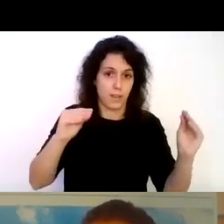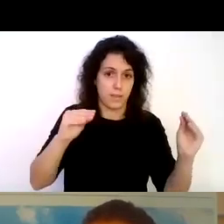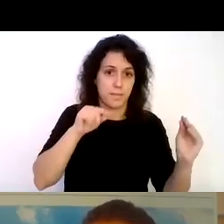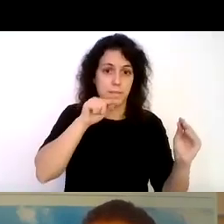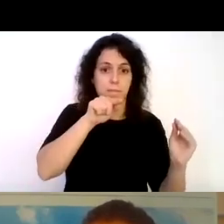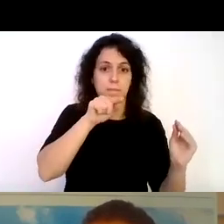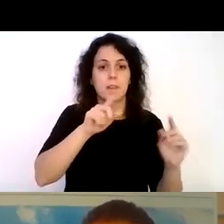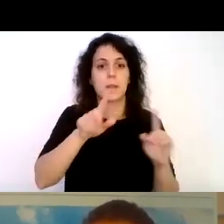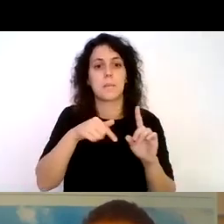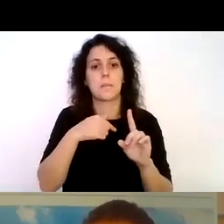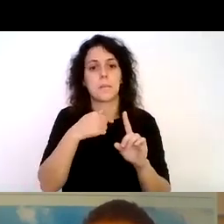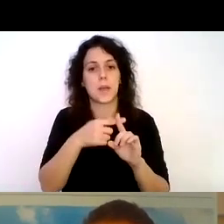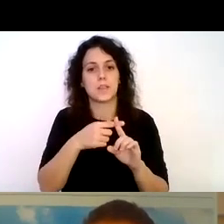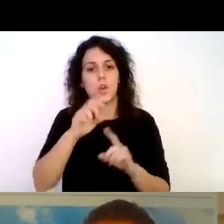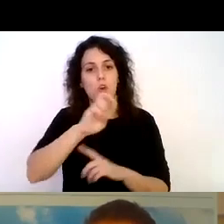International